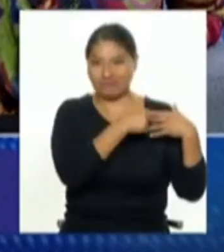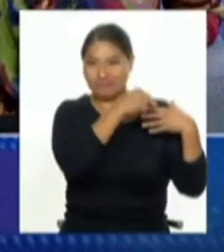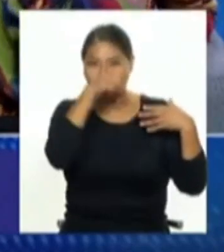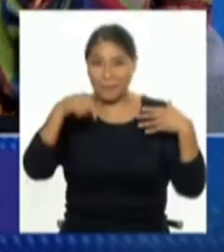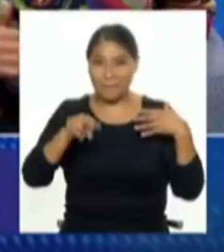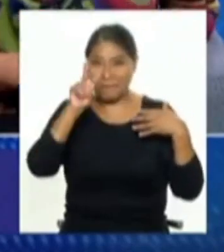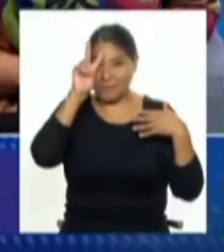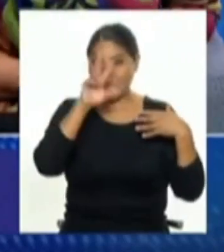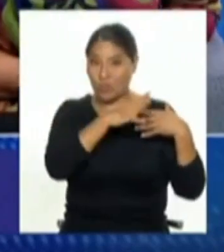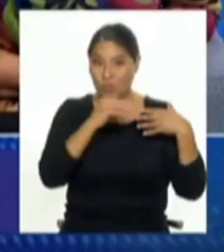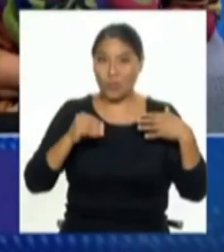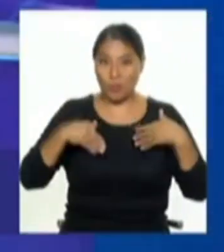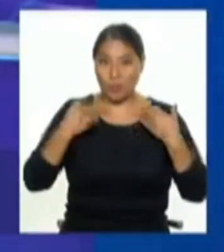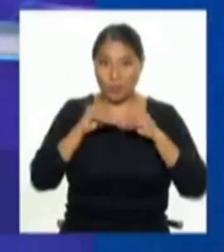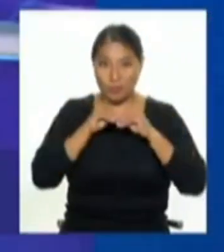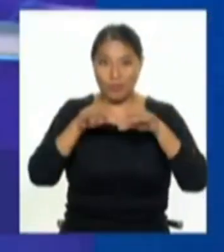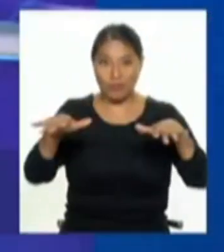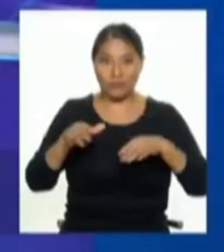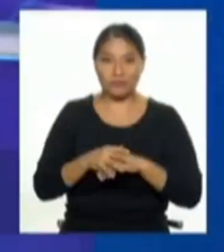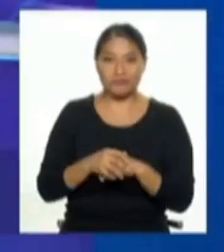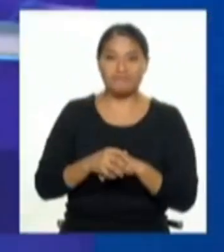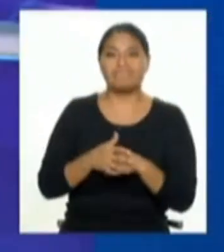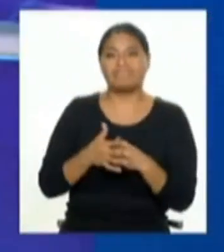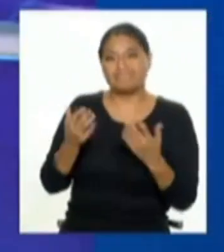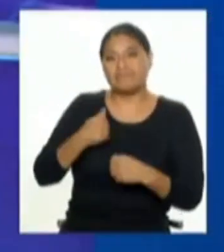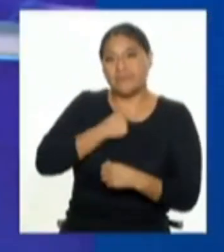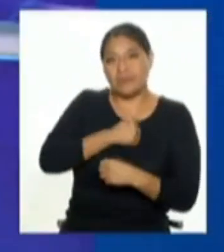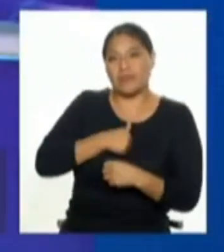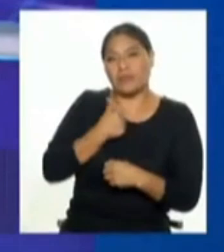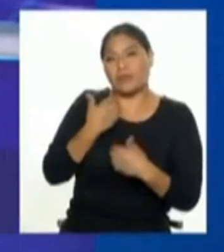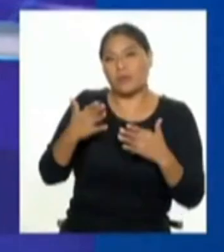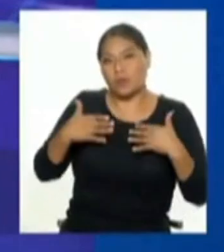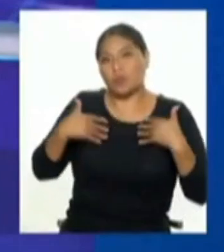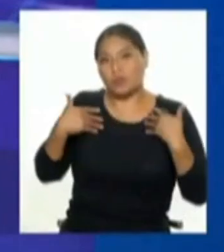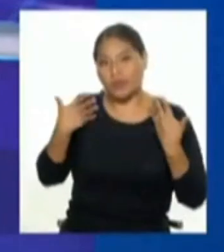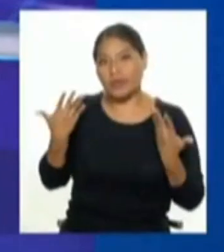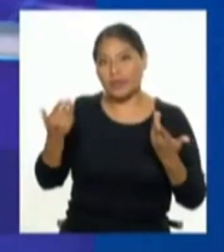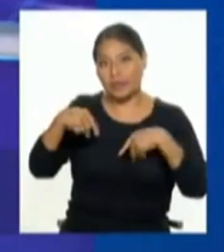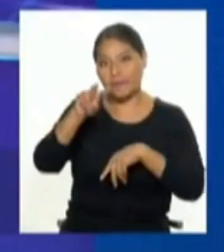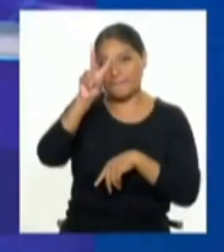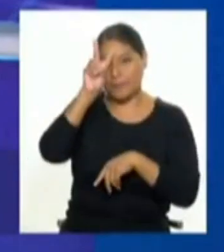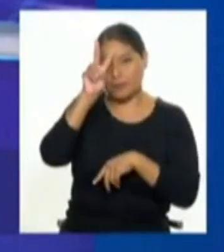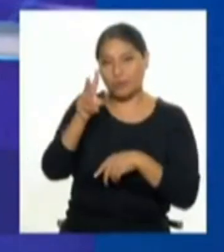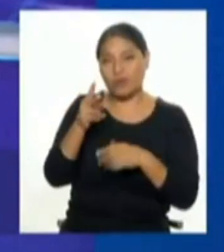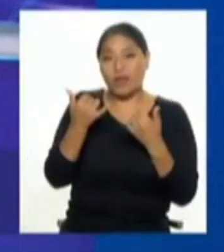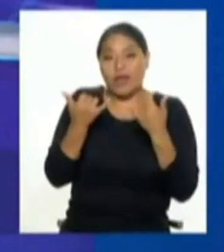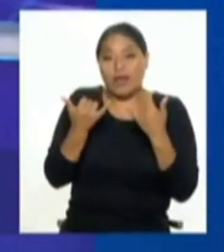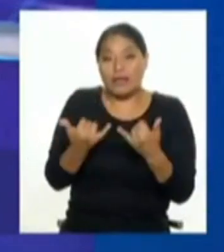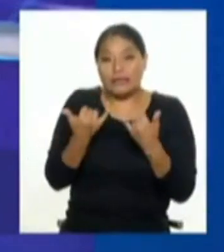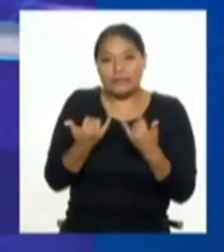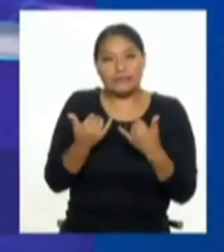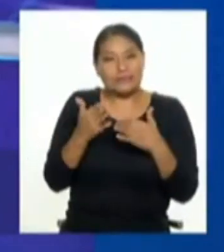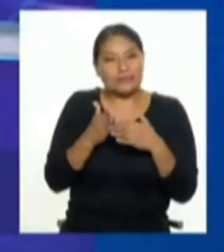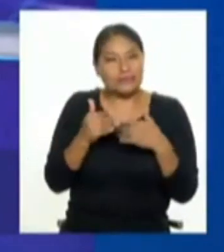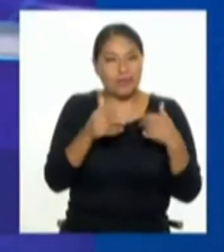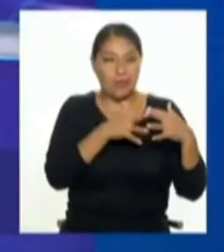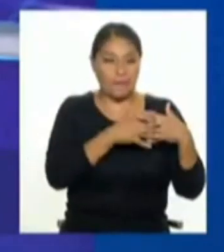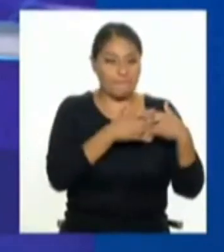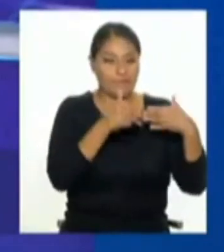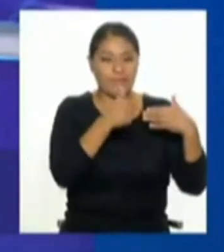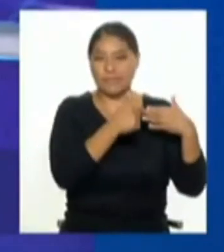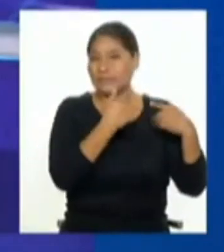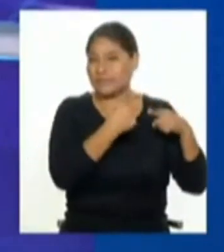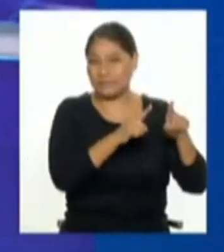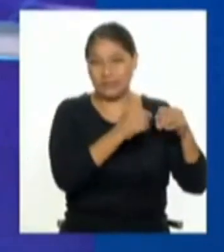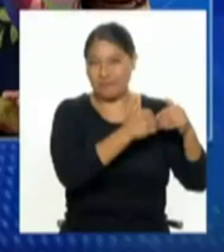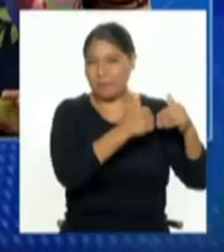creo que todo creo que lamentablemente todo es posible habría que partir de eso ahora quiero pensar que todavía estamos un poco lejos de eso quizás